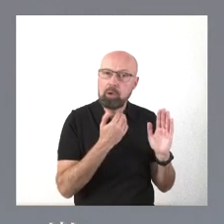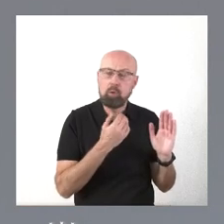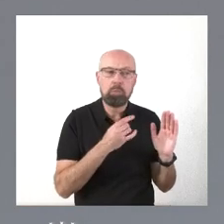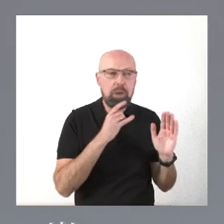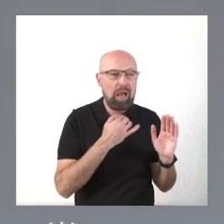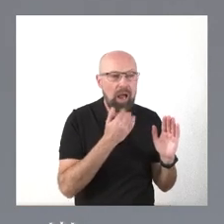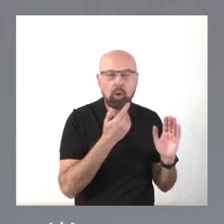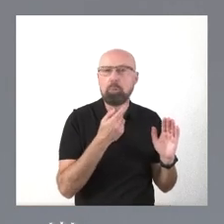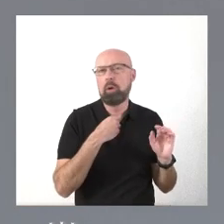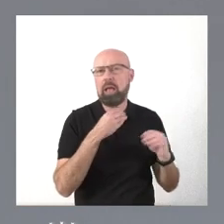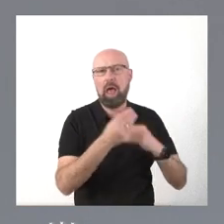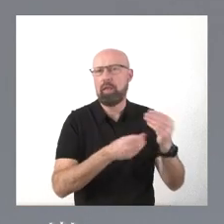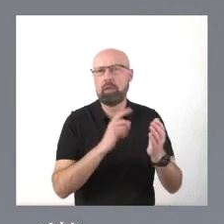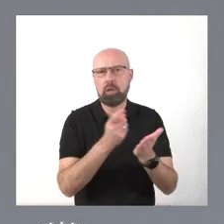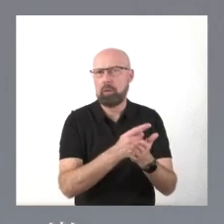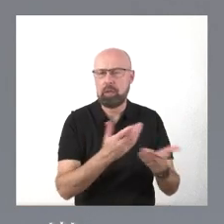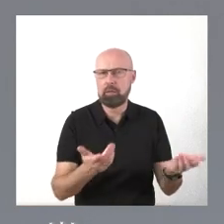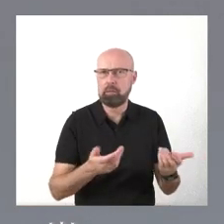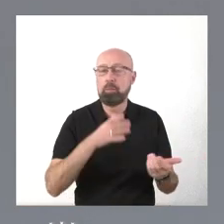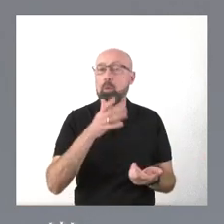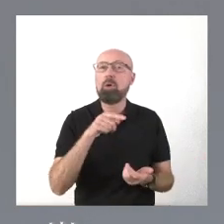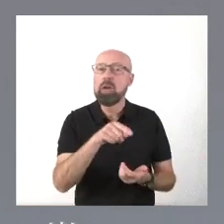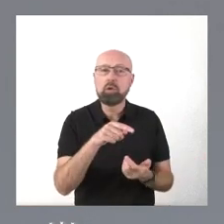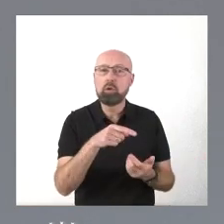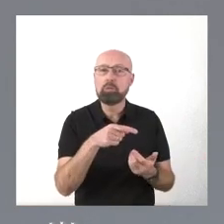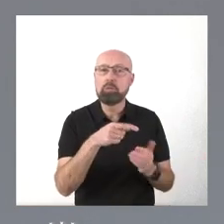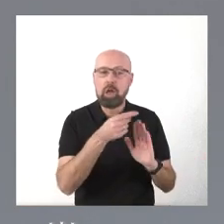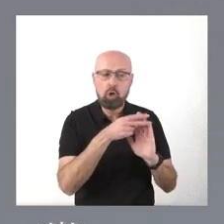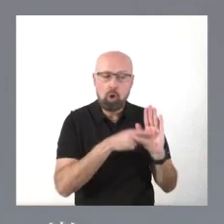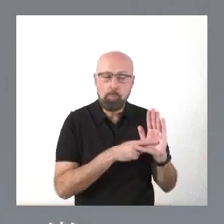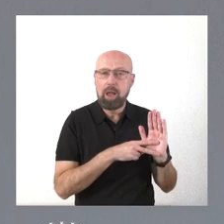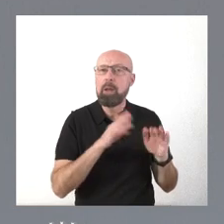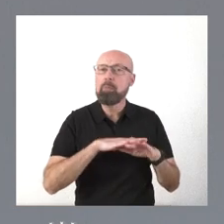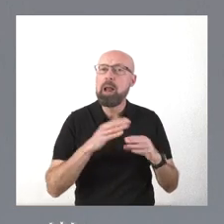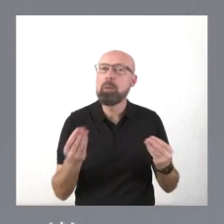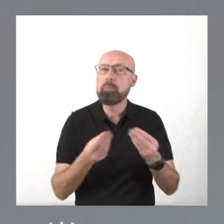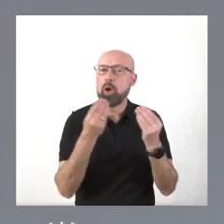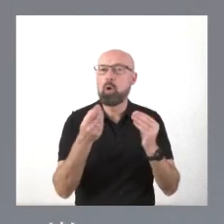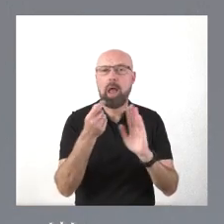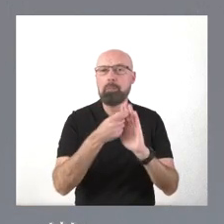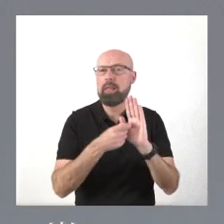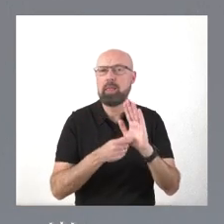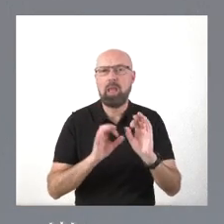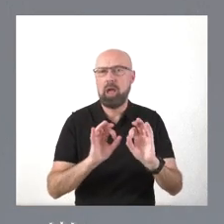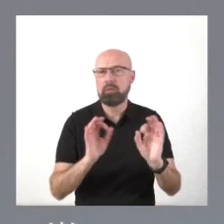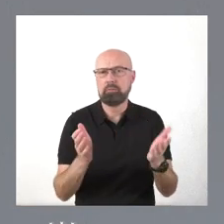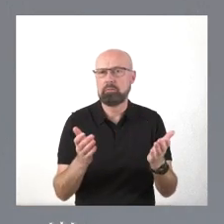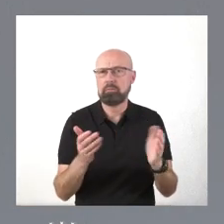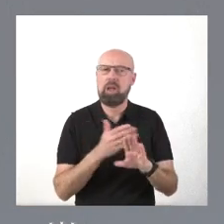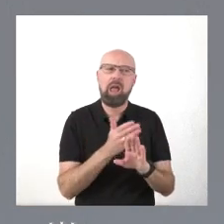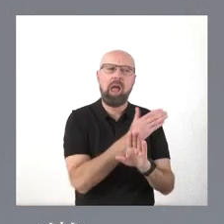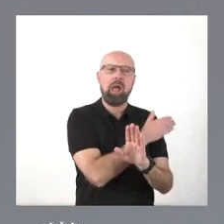estupendo porque mejoran las medidas que había. Me parece estupendo.